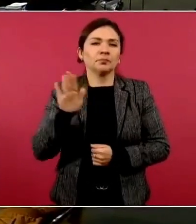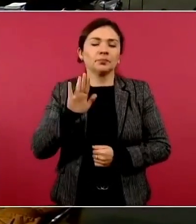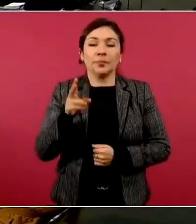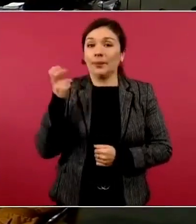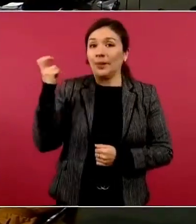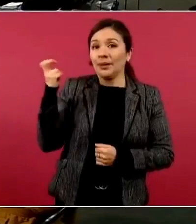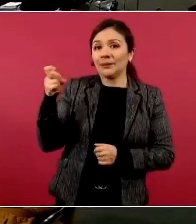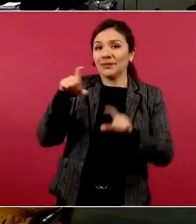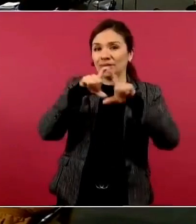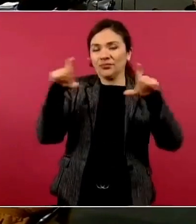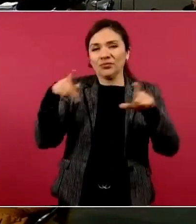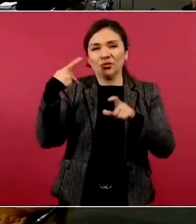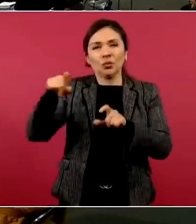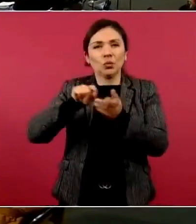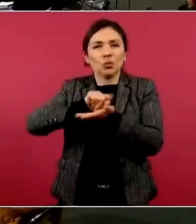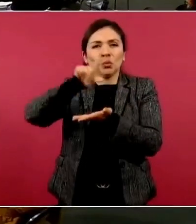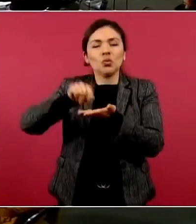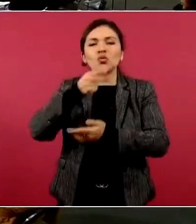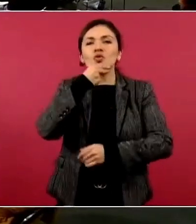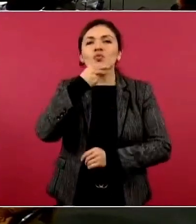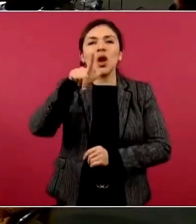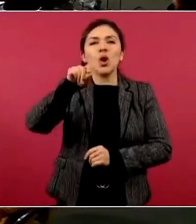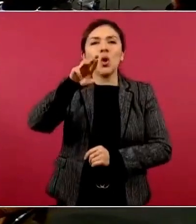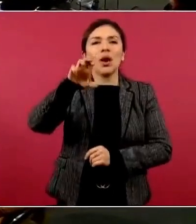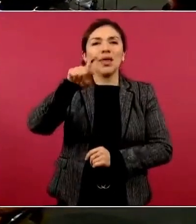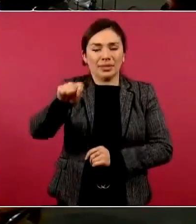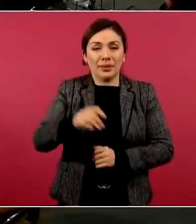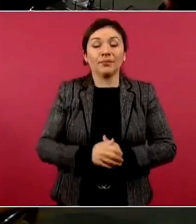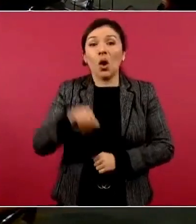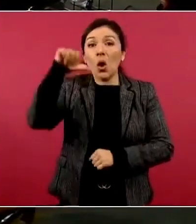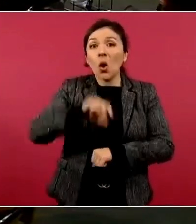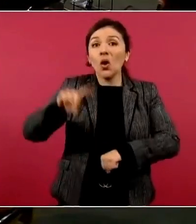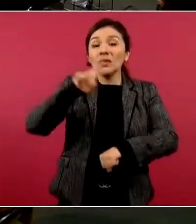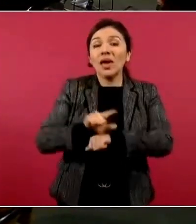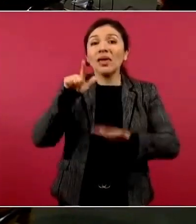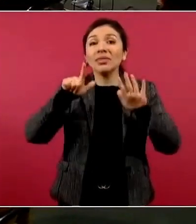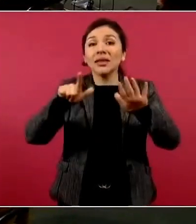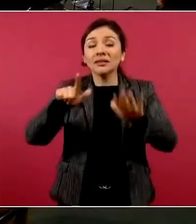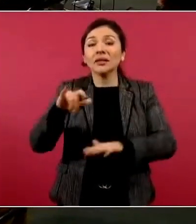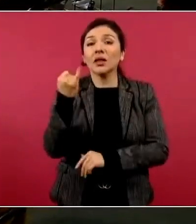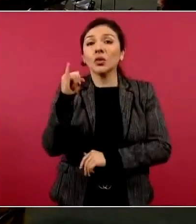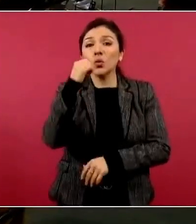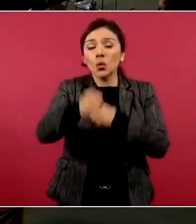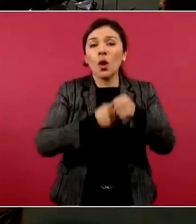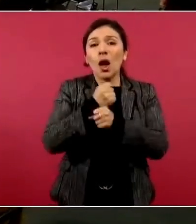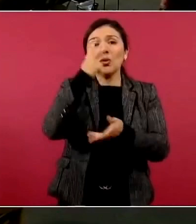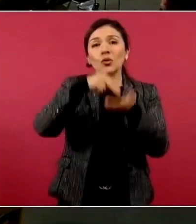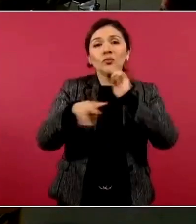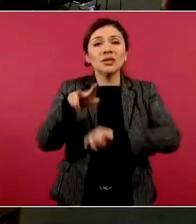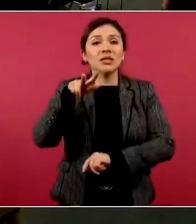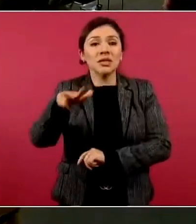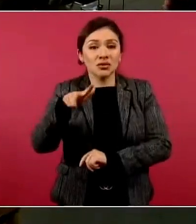Loret de Mola. Tomen nota, hoy 17 de junio de 2018,